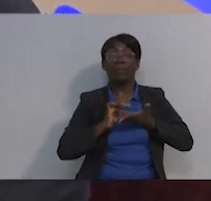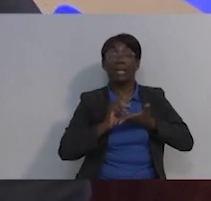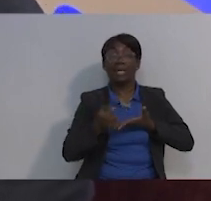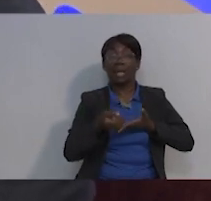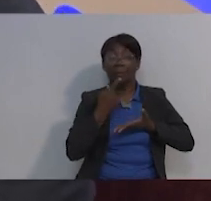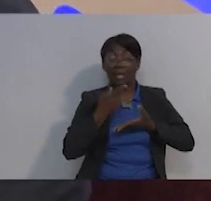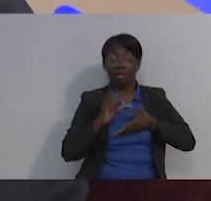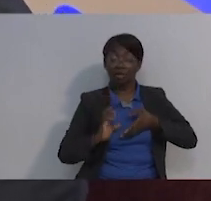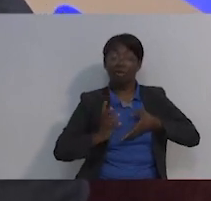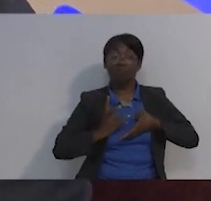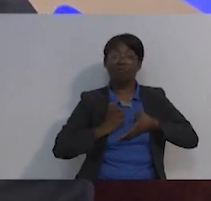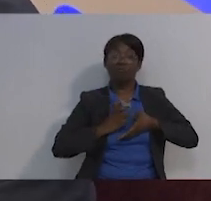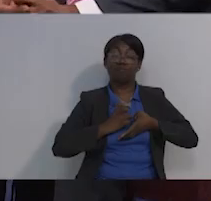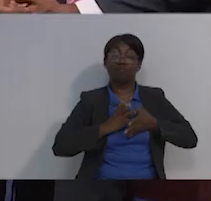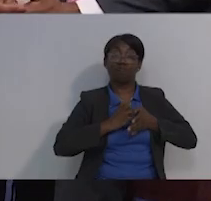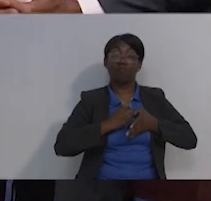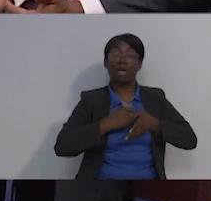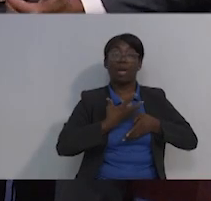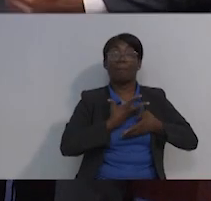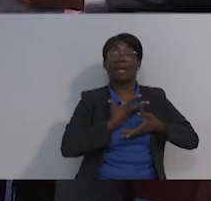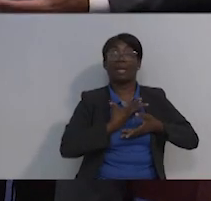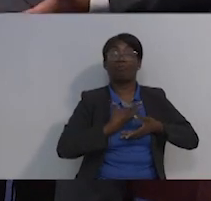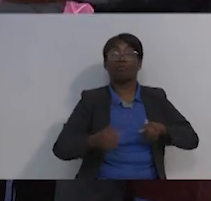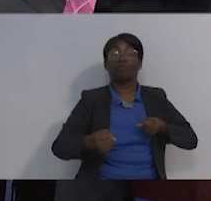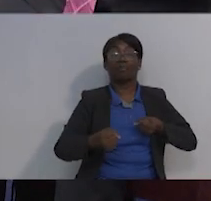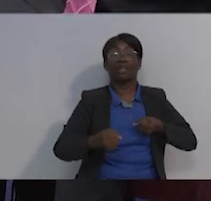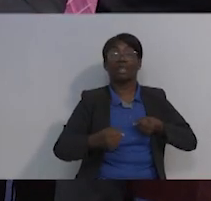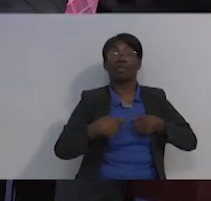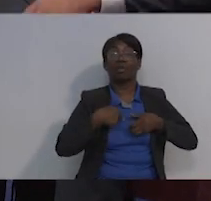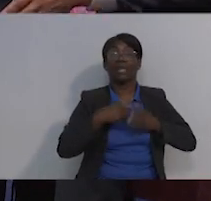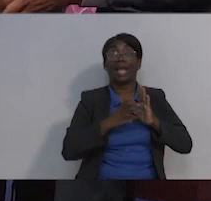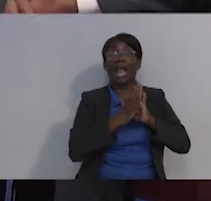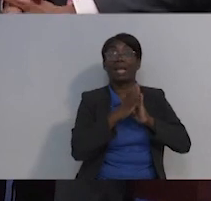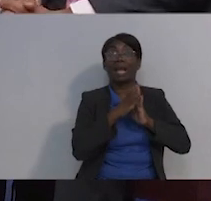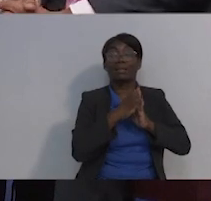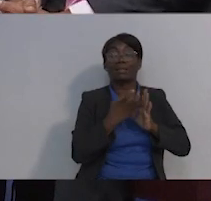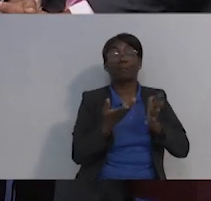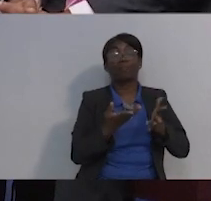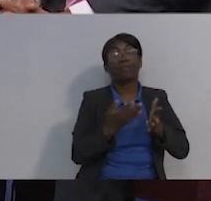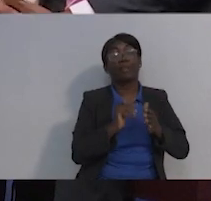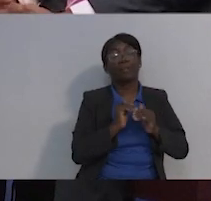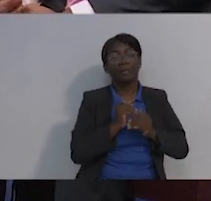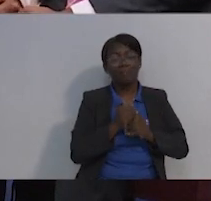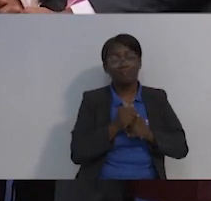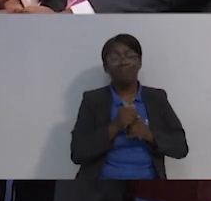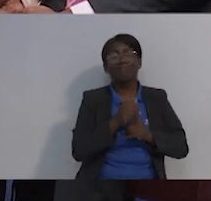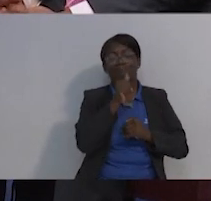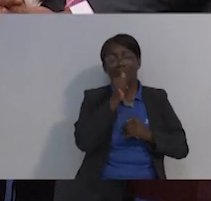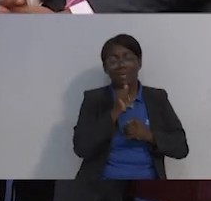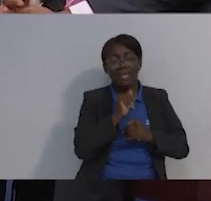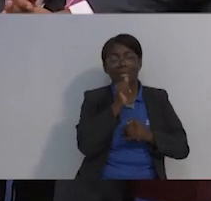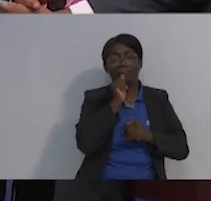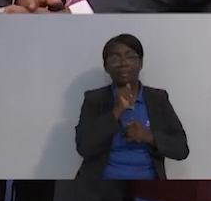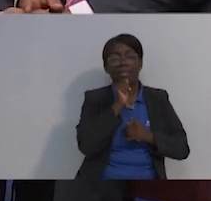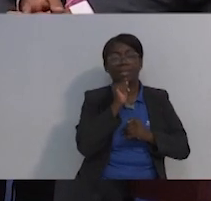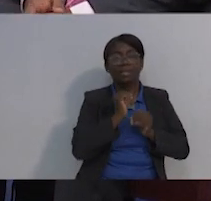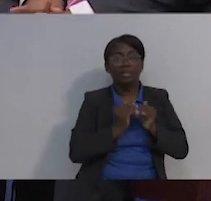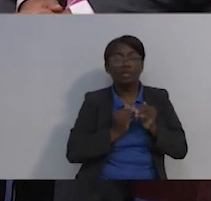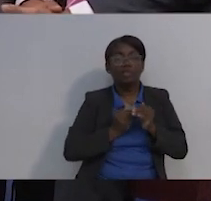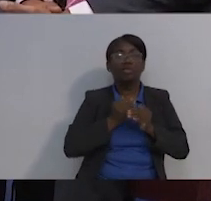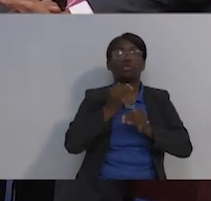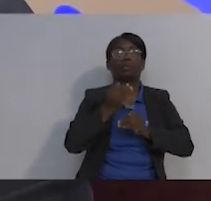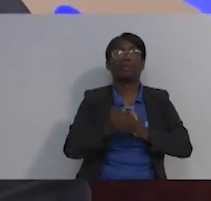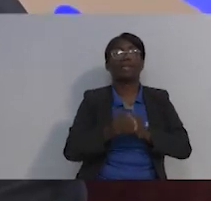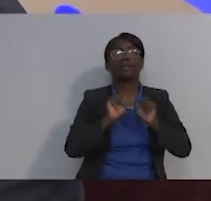sobrellevarlo, logras superarlo, pues eventualmente se puede restablecer bastante de tu cuerpo, de tu